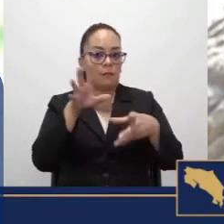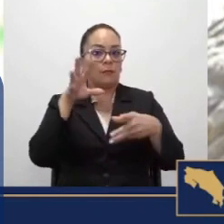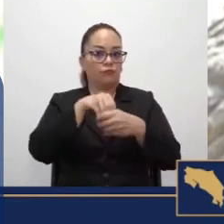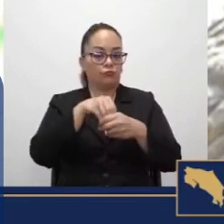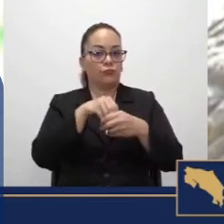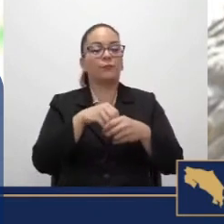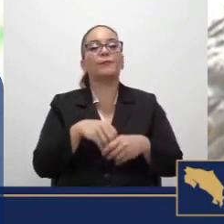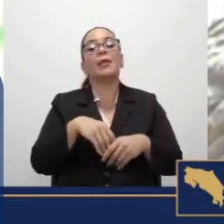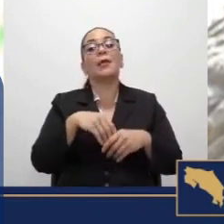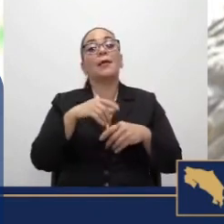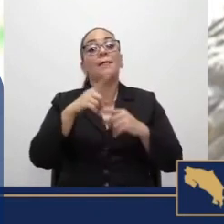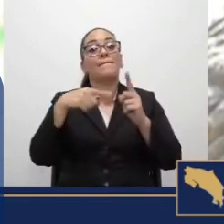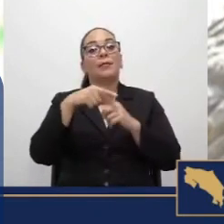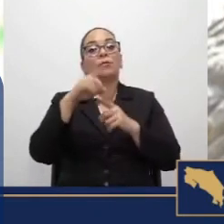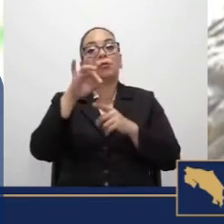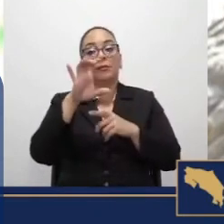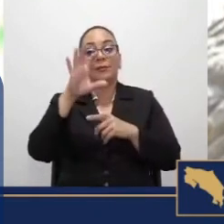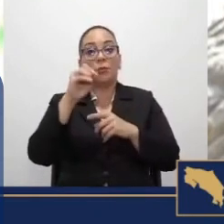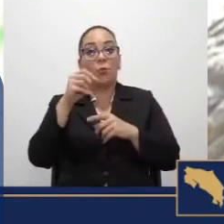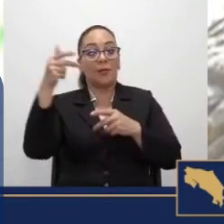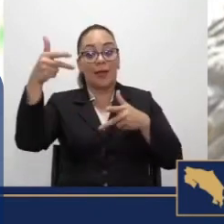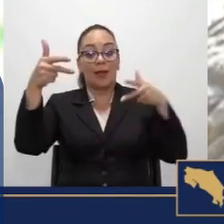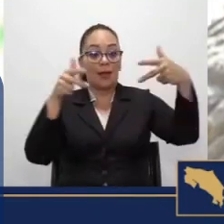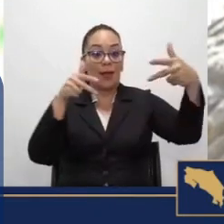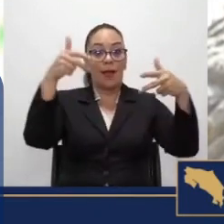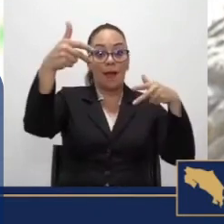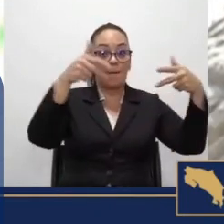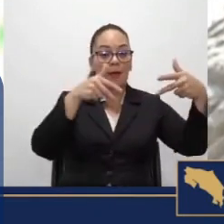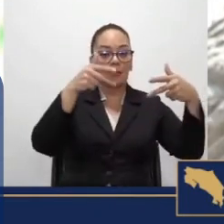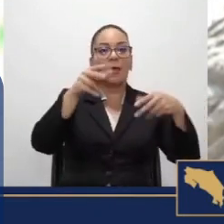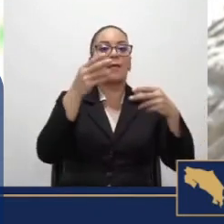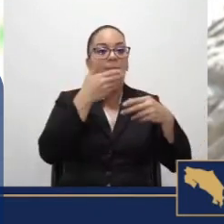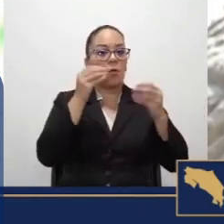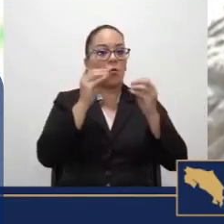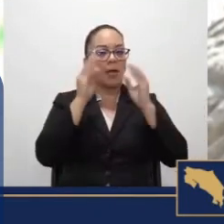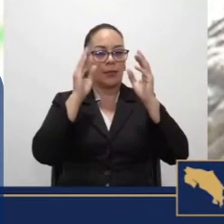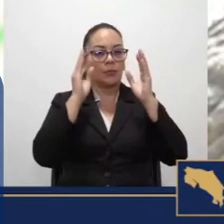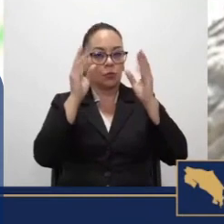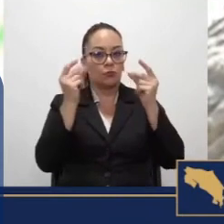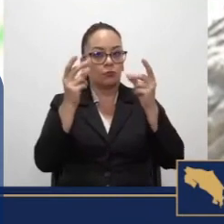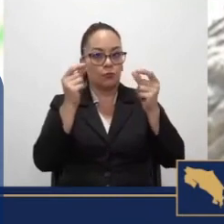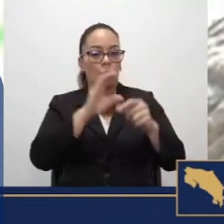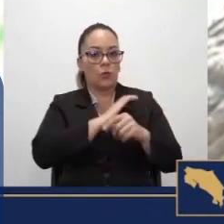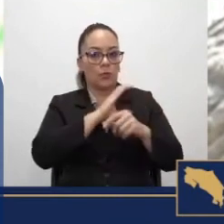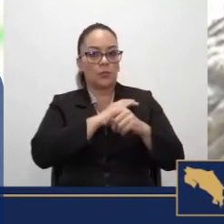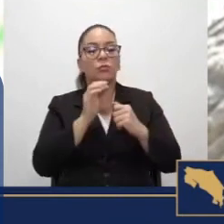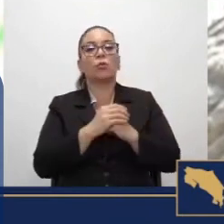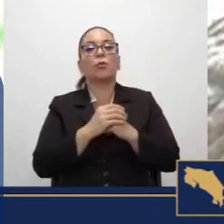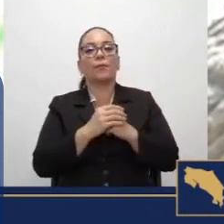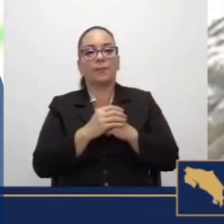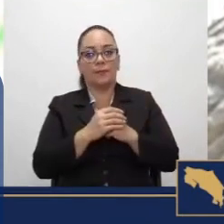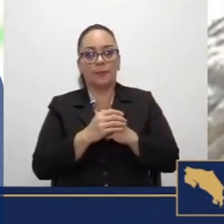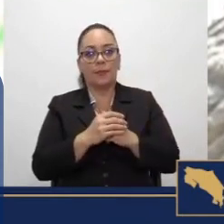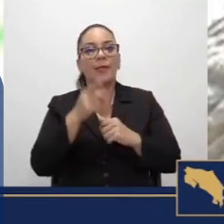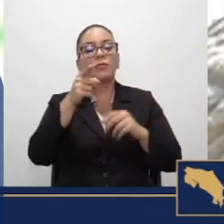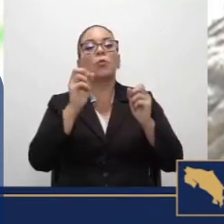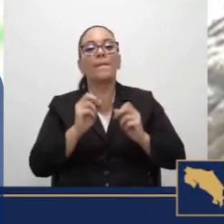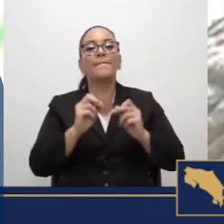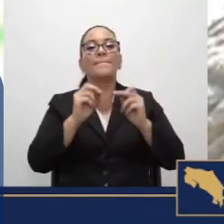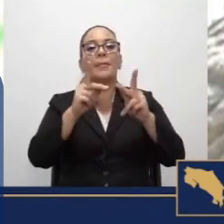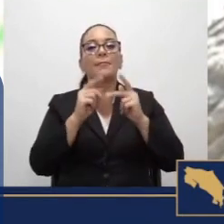850 cámaras no solo dan una mejor respuesta policial, sino en efecto permiten